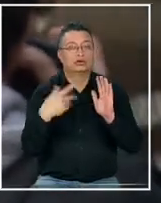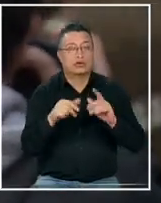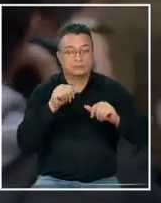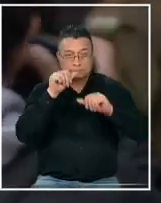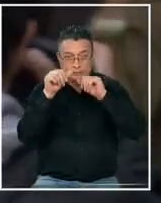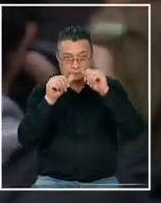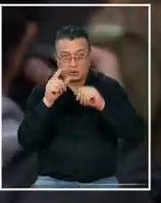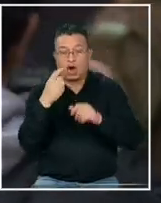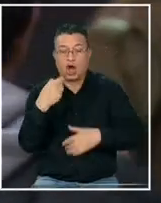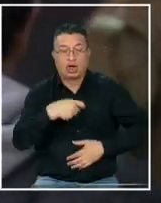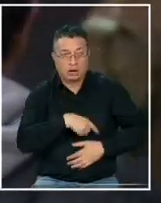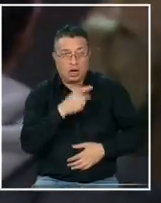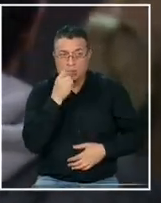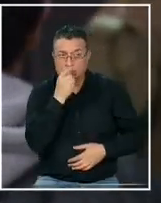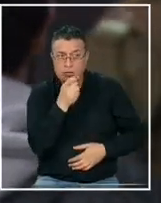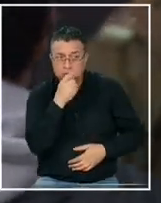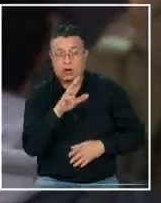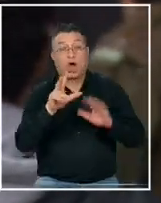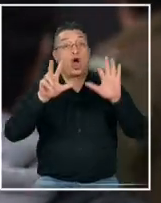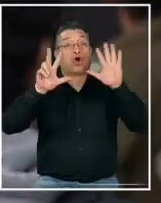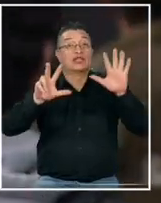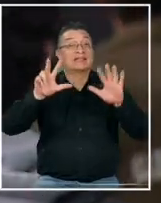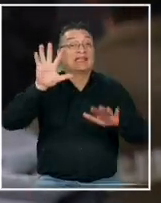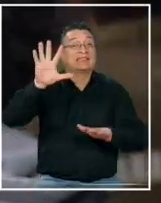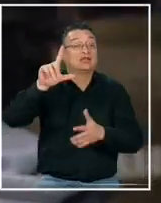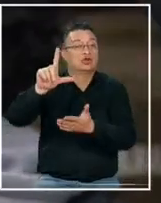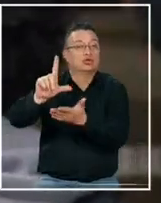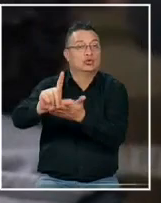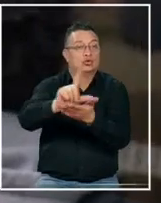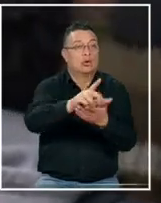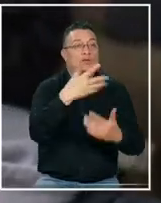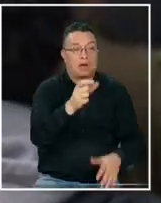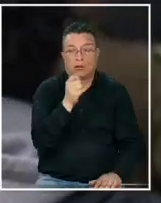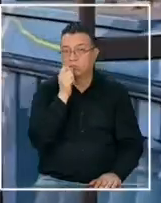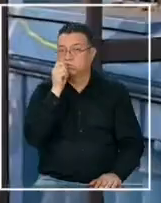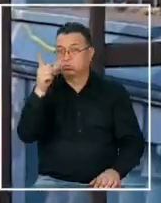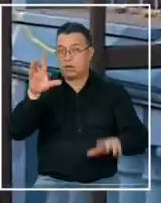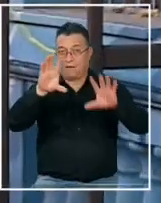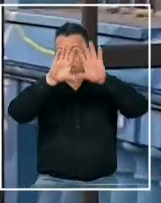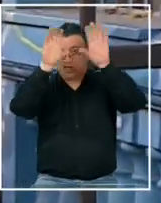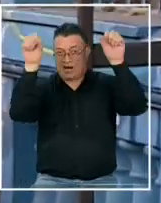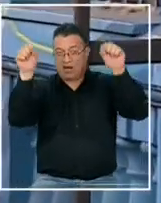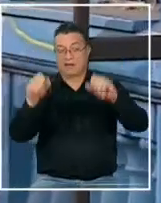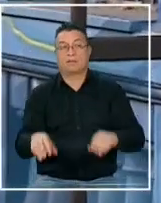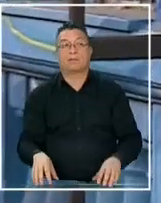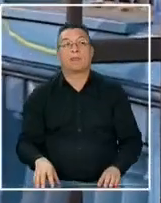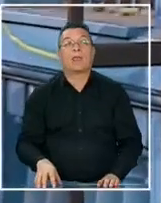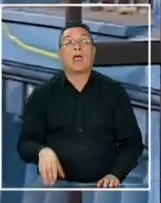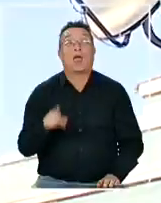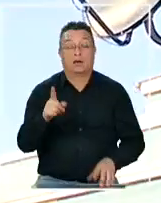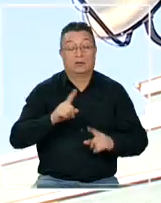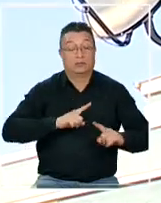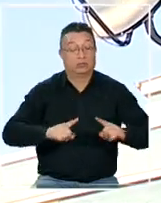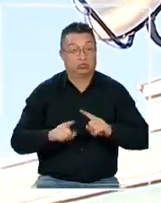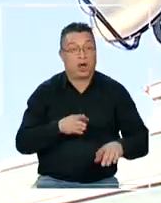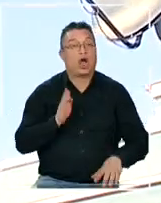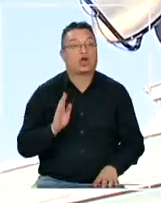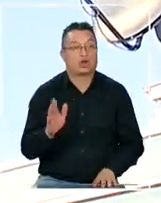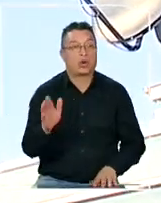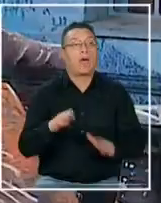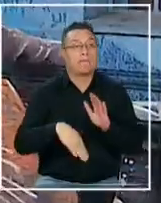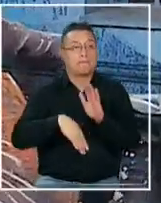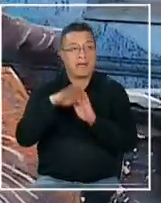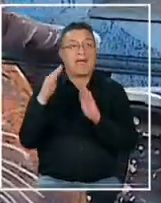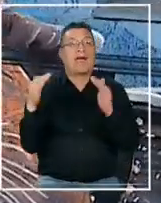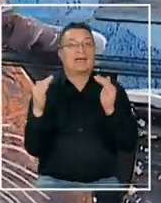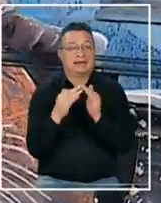tráfico o de tenencia de armas y son 85 casas que denunciamos a la fiscalía por lo tanto los operativos continuarán habrán más